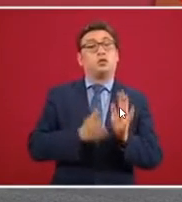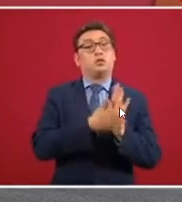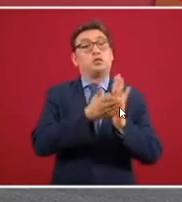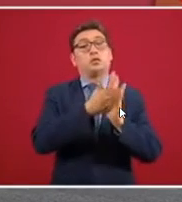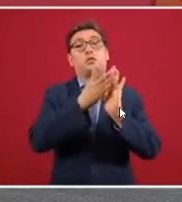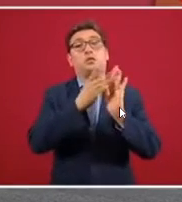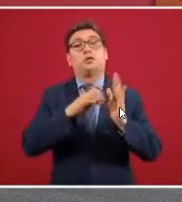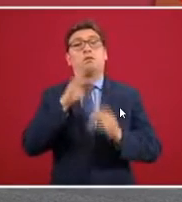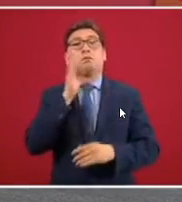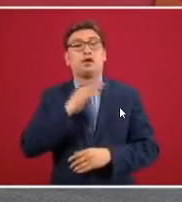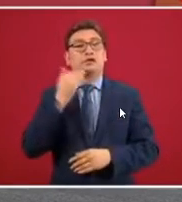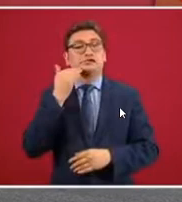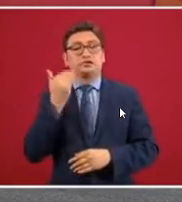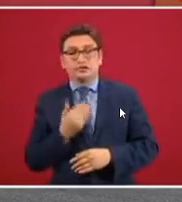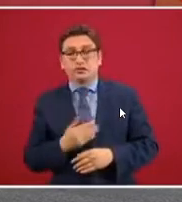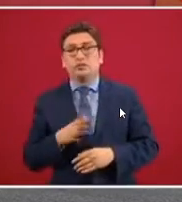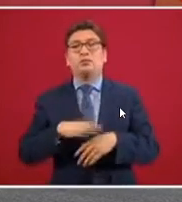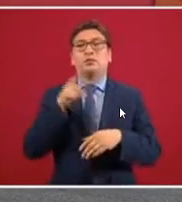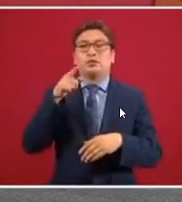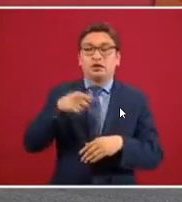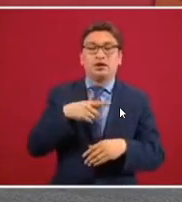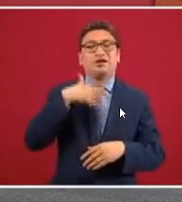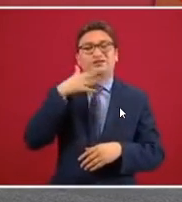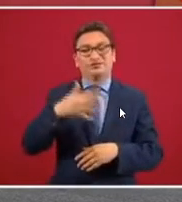construcciones por la corrupción.